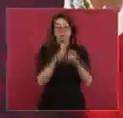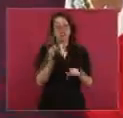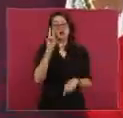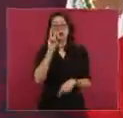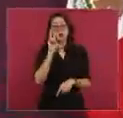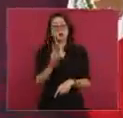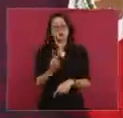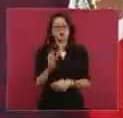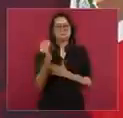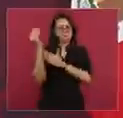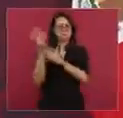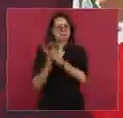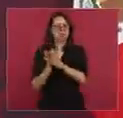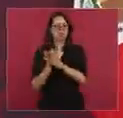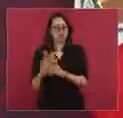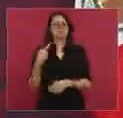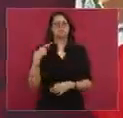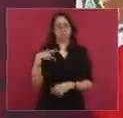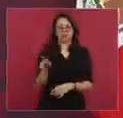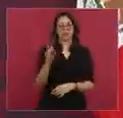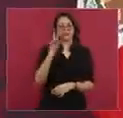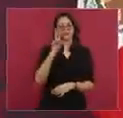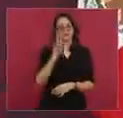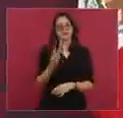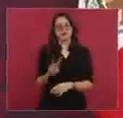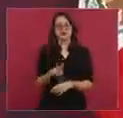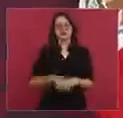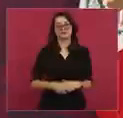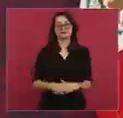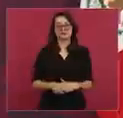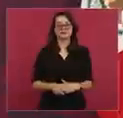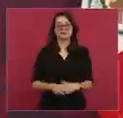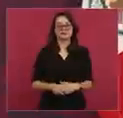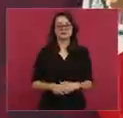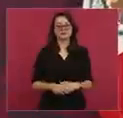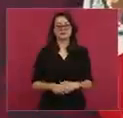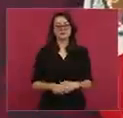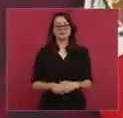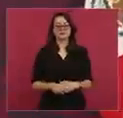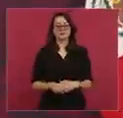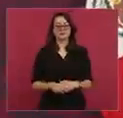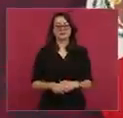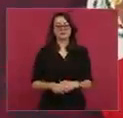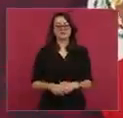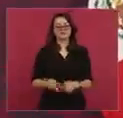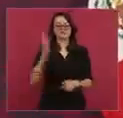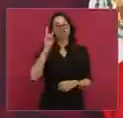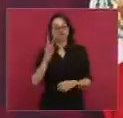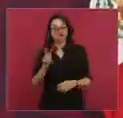Poco, pero sí se ve, sí se escucha.